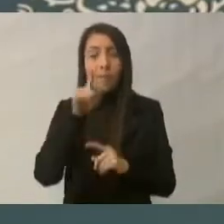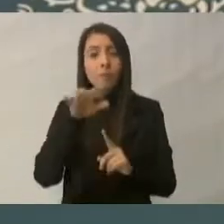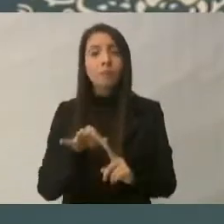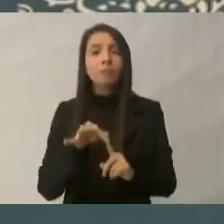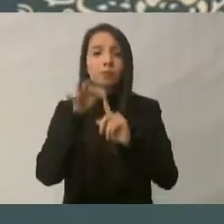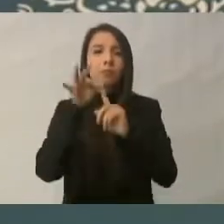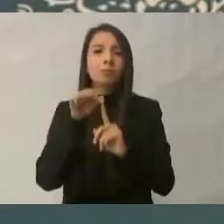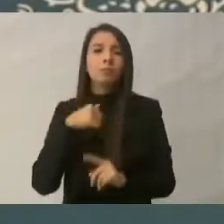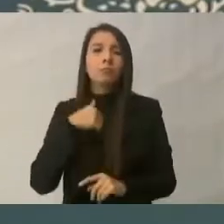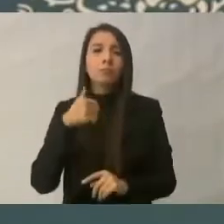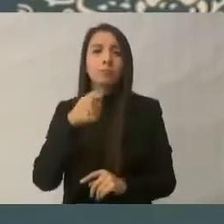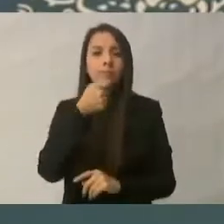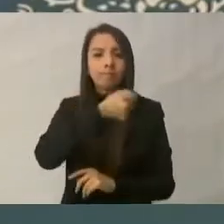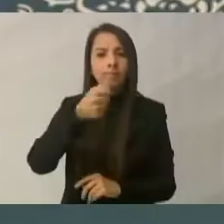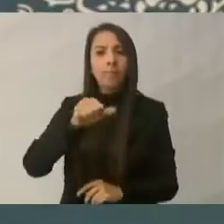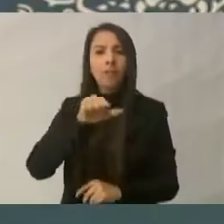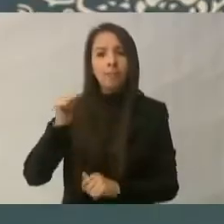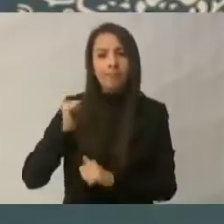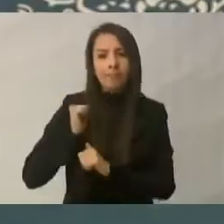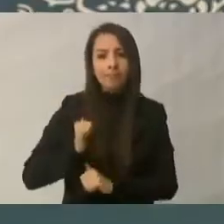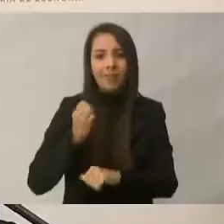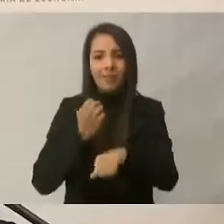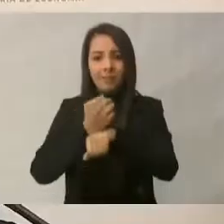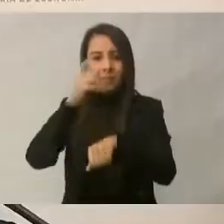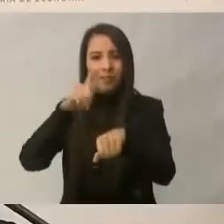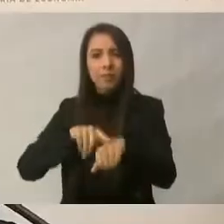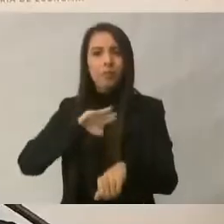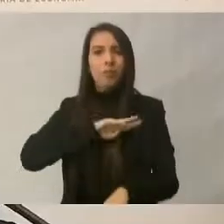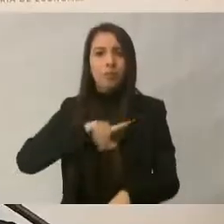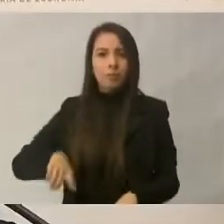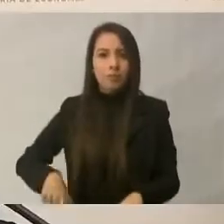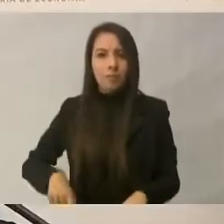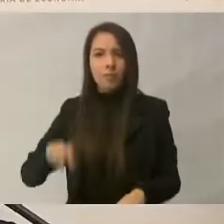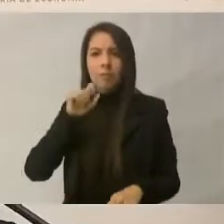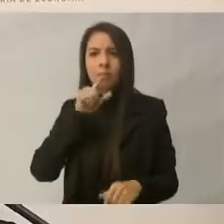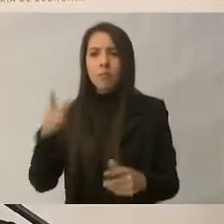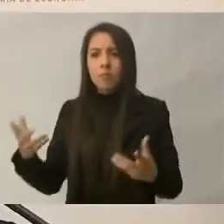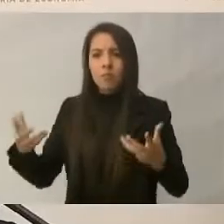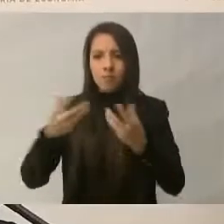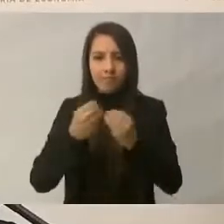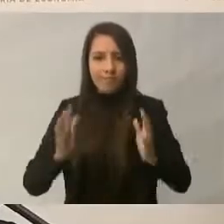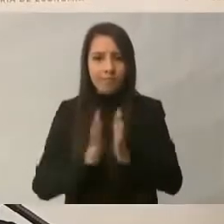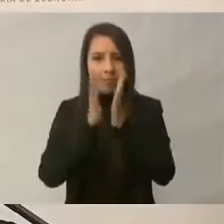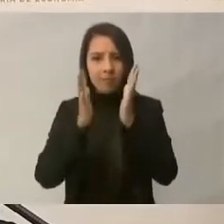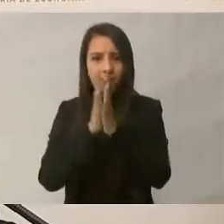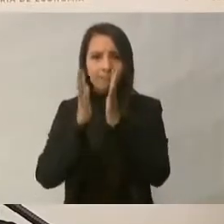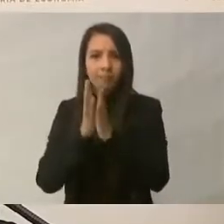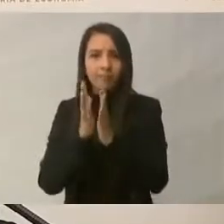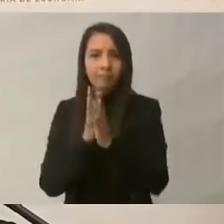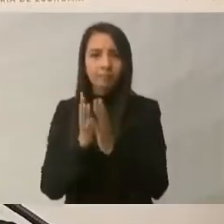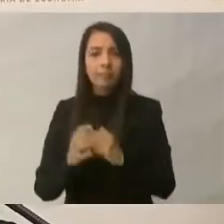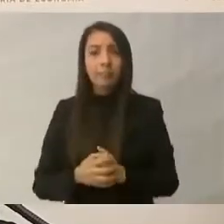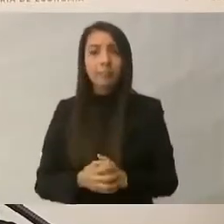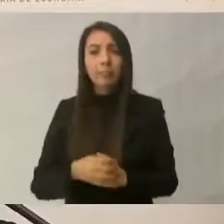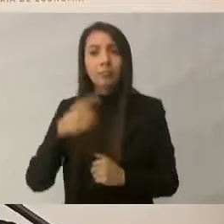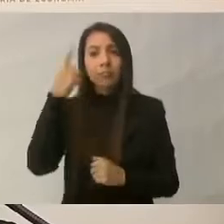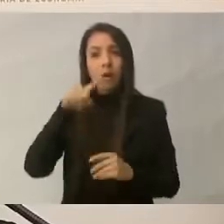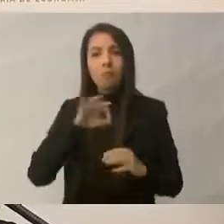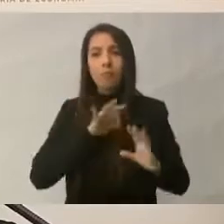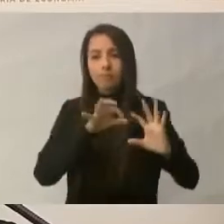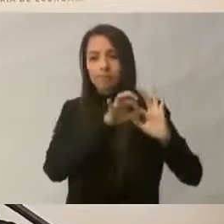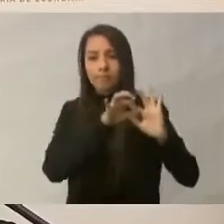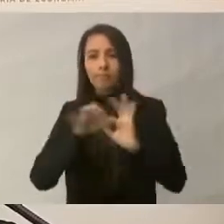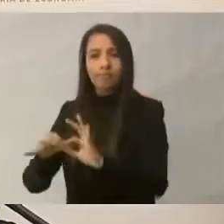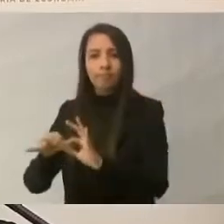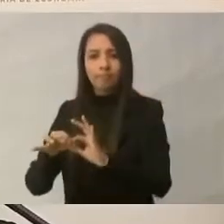estatales y municipales, quienes participan en esta presentación con el concurso de los tres niveles de